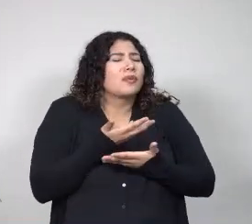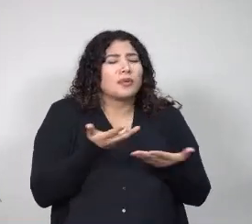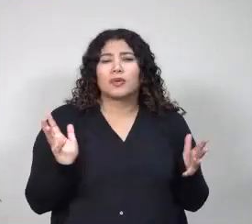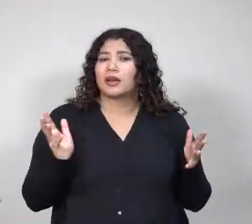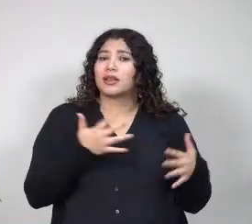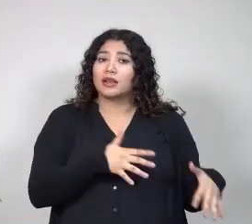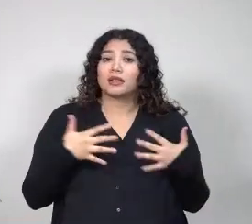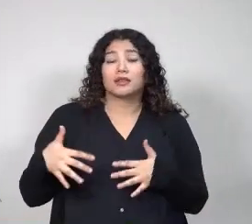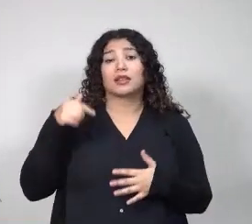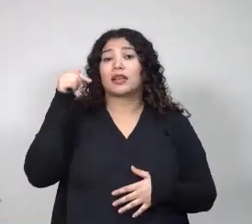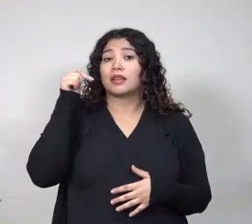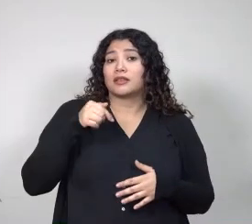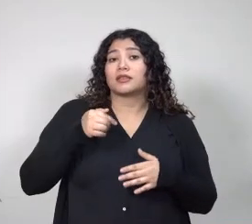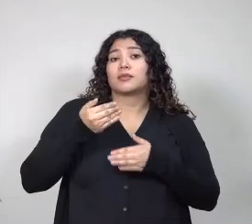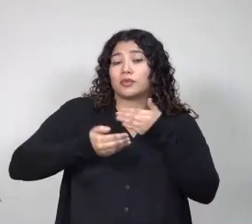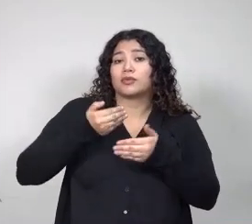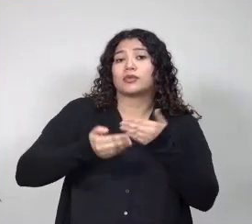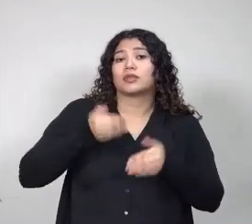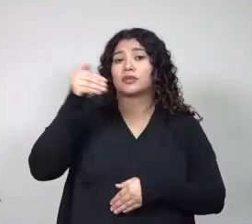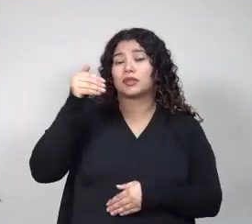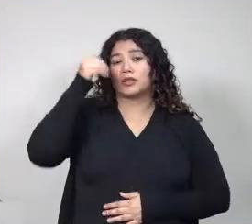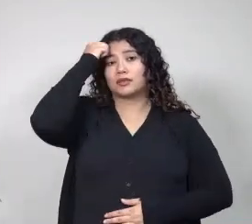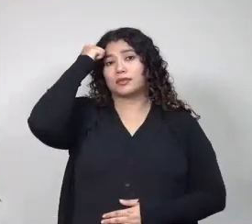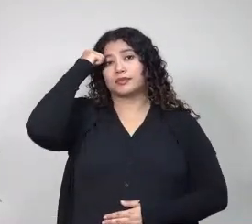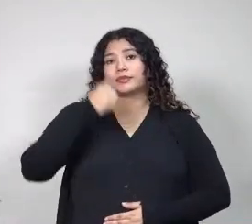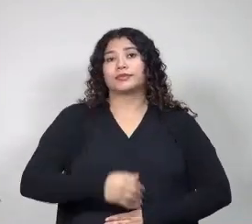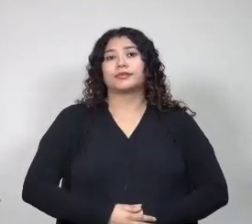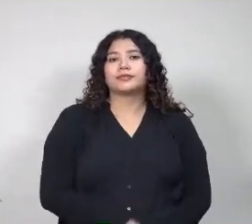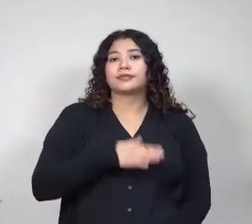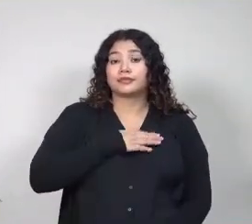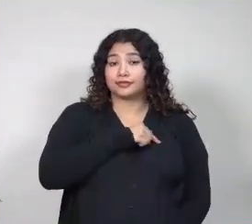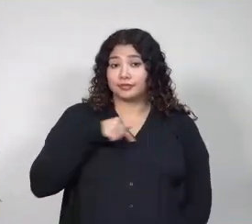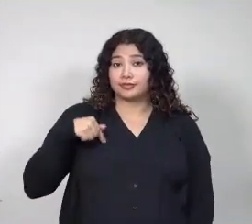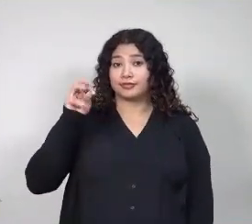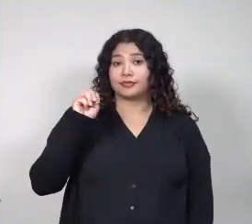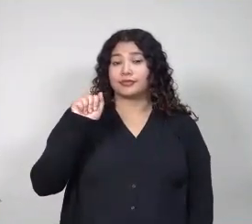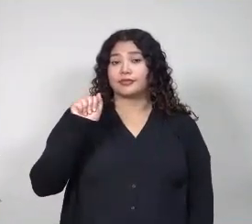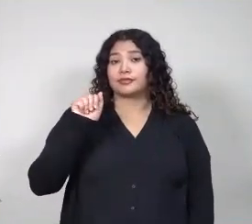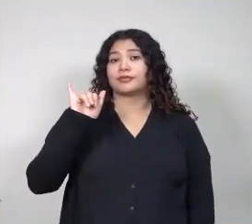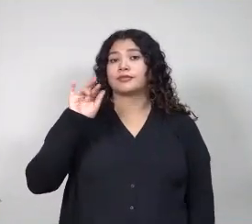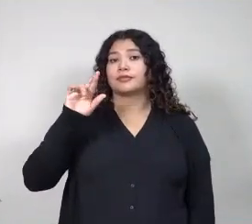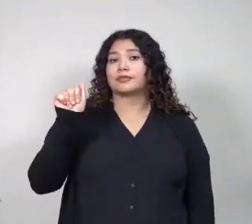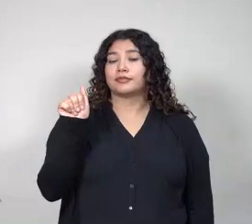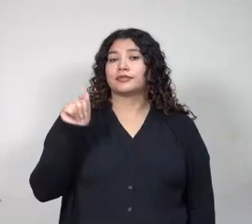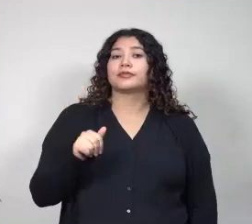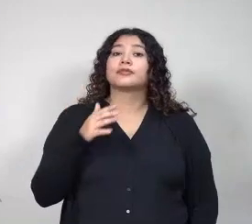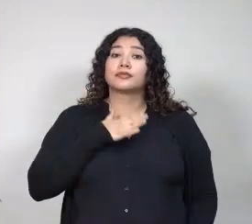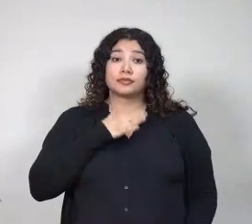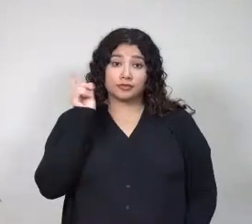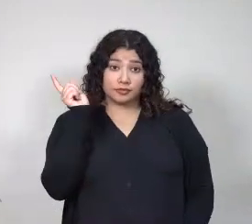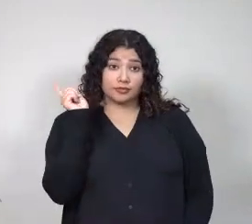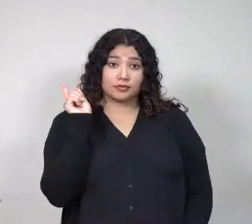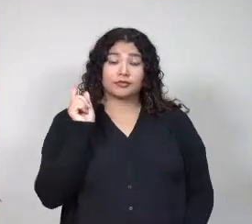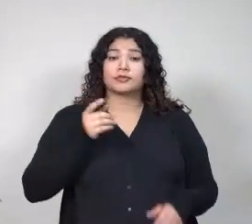momento de realizar cualquier actividad en ese proceso de enseñanza-aprendizaje. Mi nombre es Mayra Beatriz Guzmán Chacón. Soy docente de la Facultad